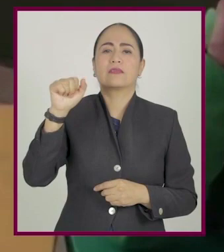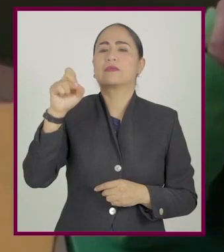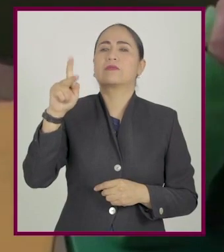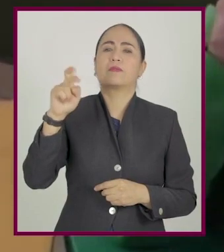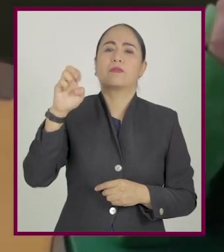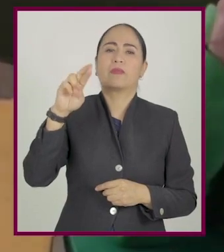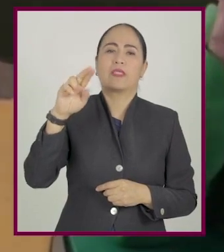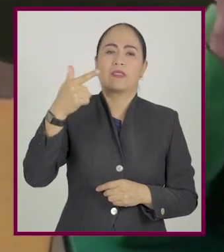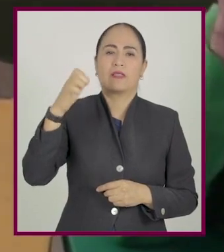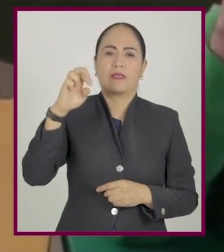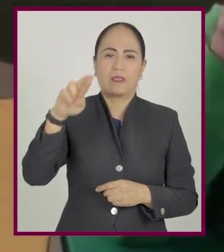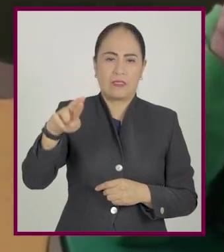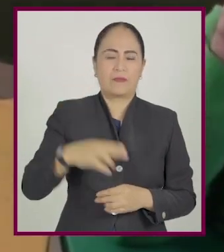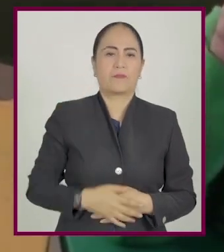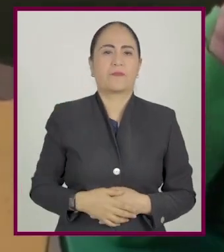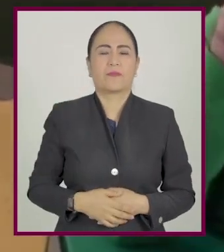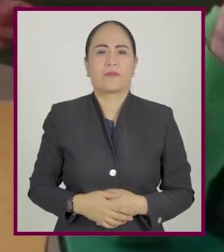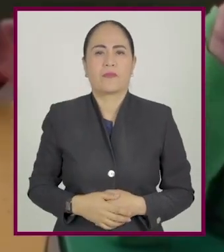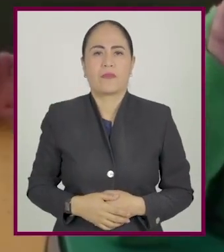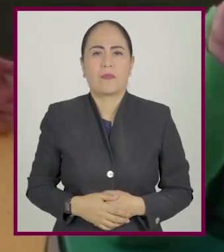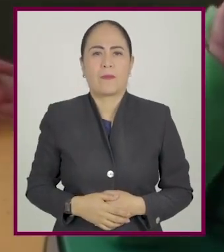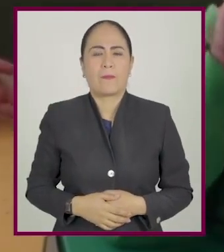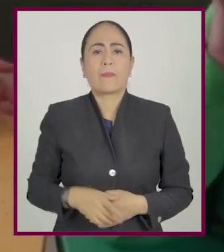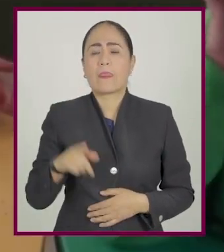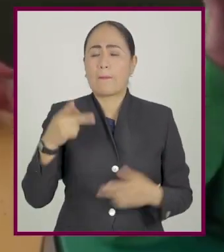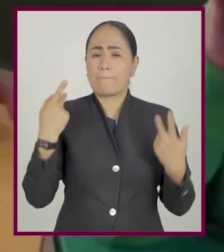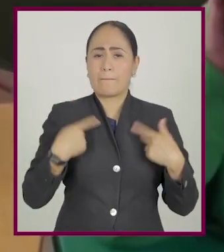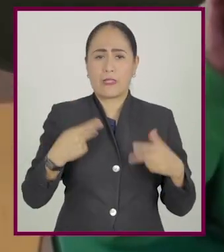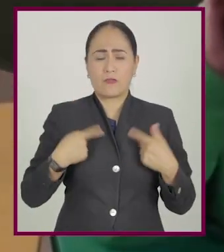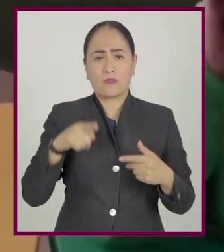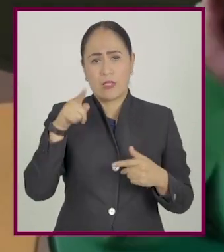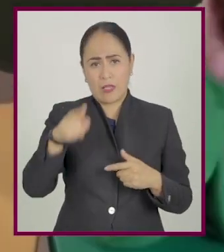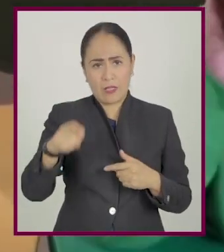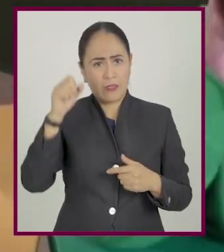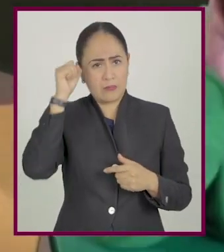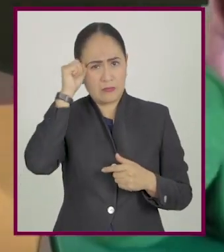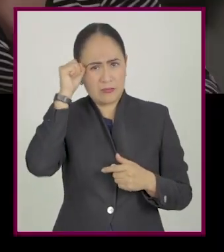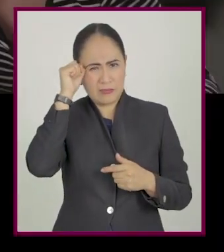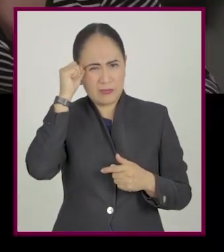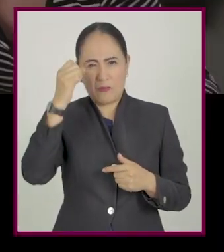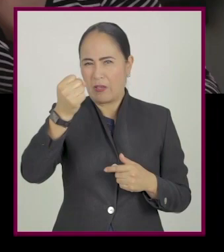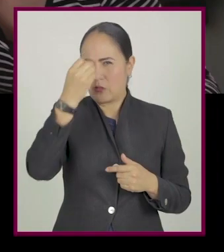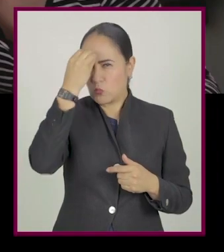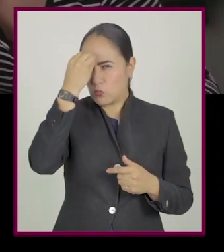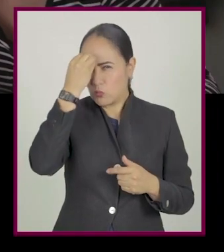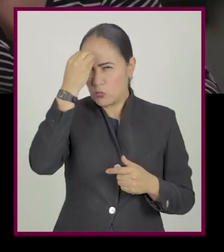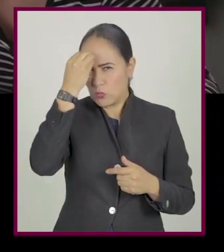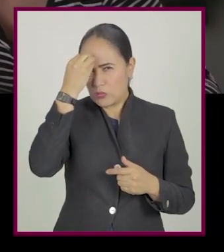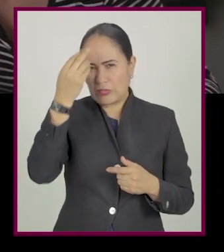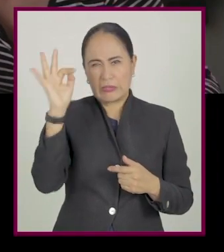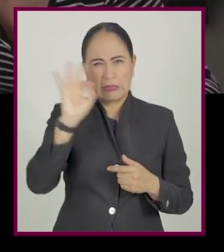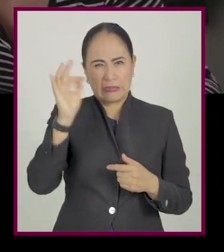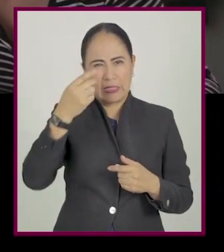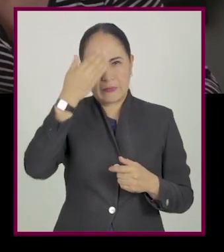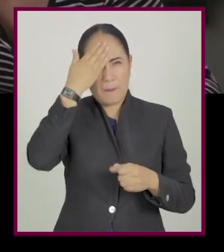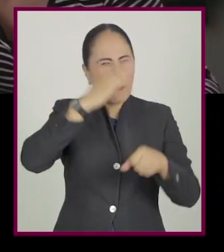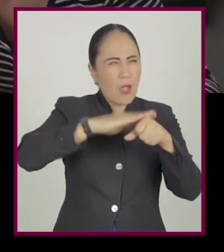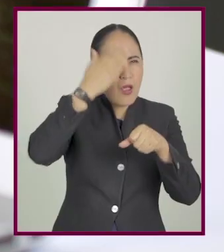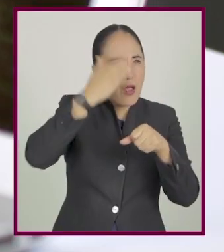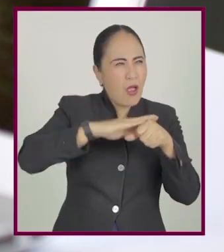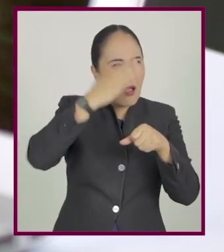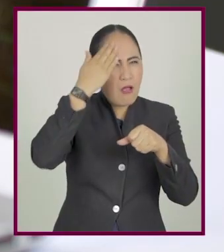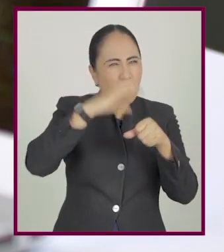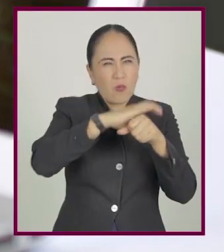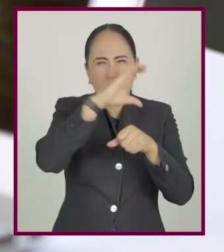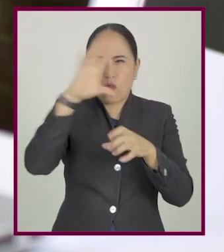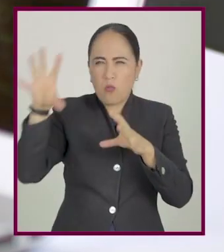u hombre con Savant pueden tener diferentes tipos de facultades cognitivas aumentadas, desde la memoria casi fotográfica